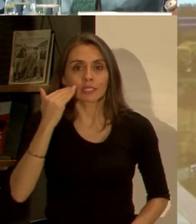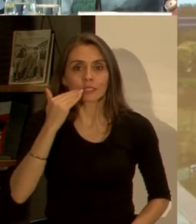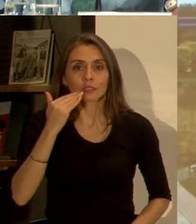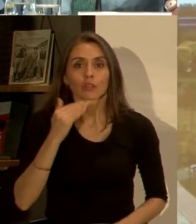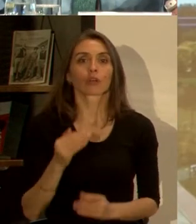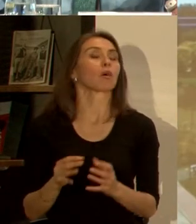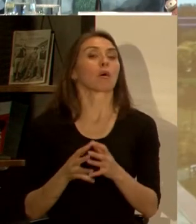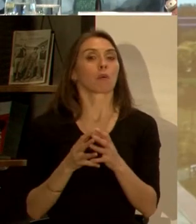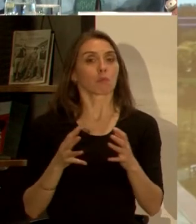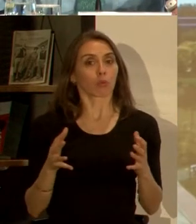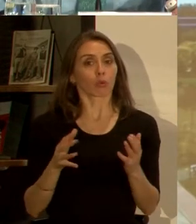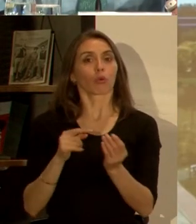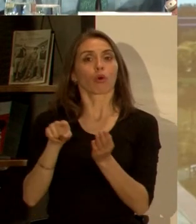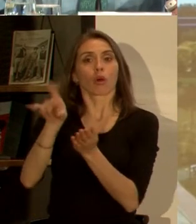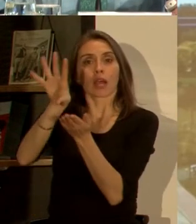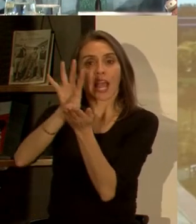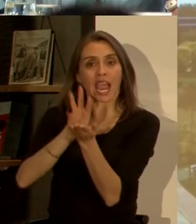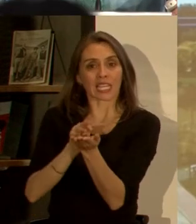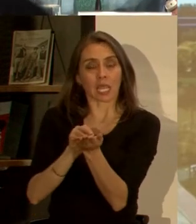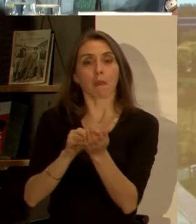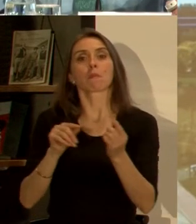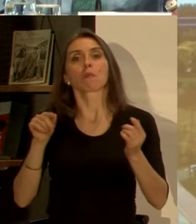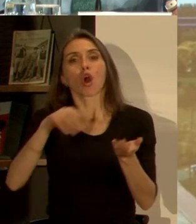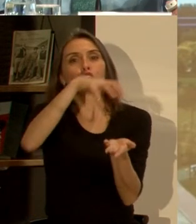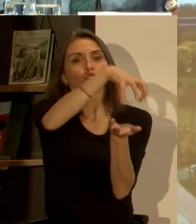tenemos muchos ejemplos de un sitio a otro.